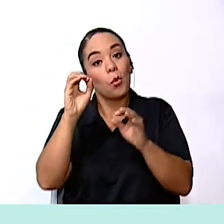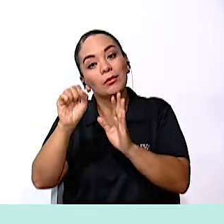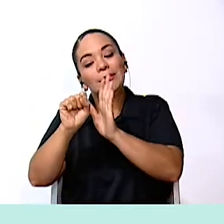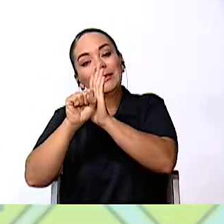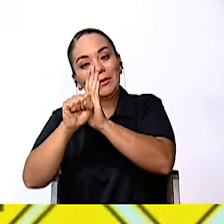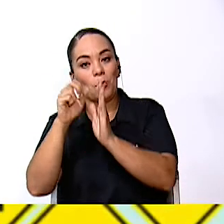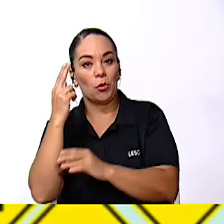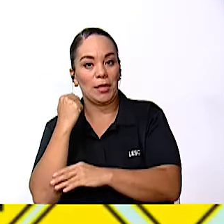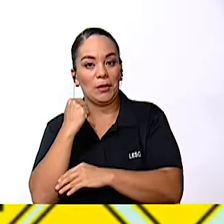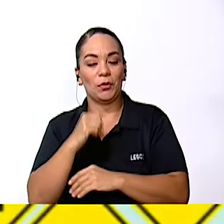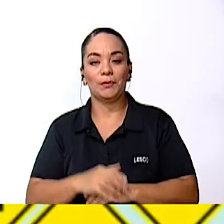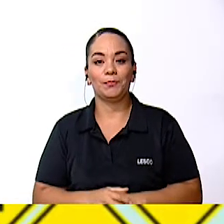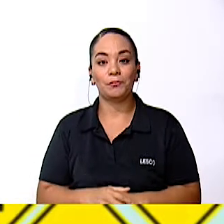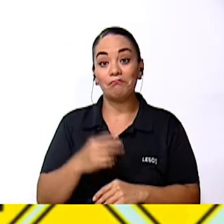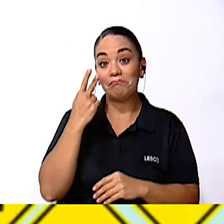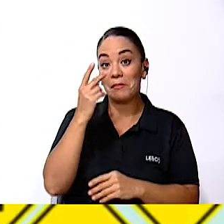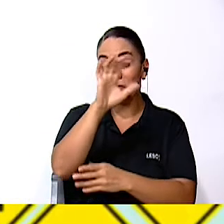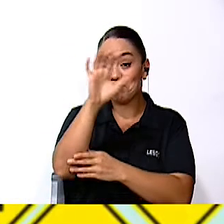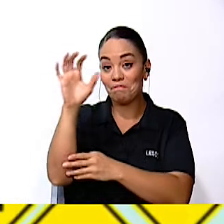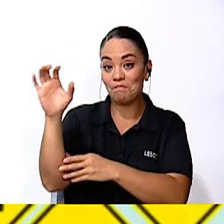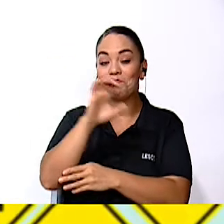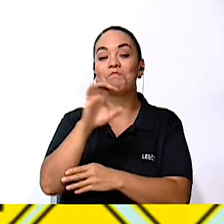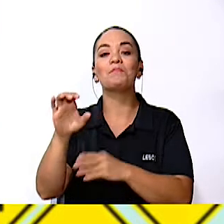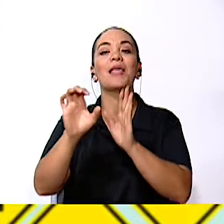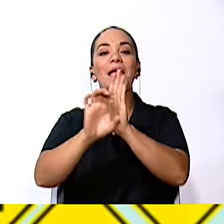color negro Veamos algunos ejemplos